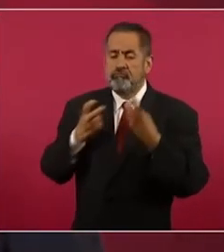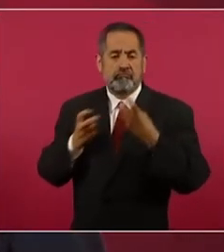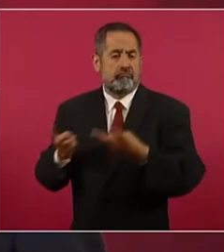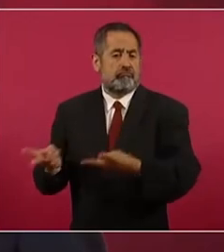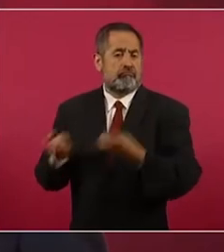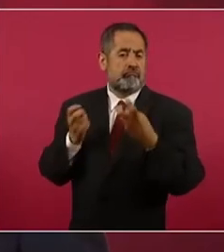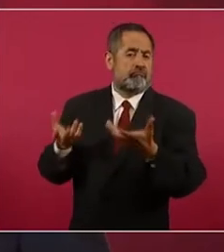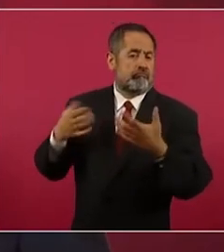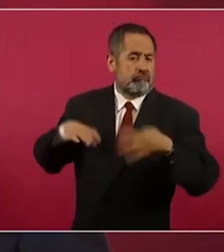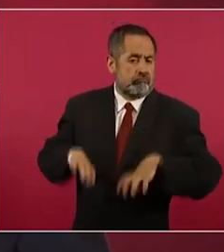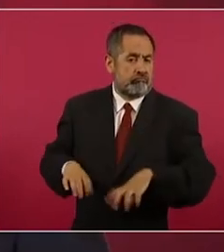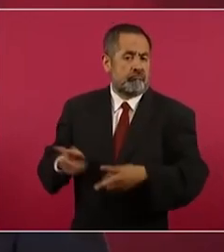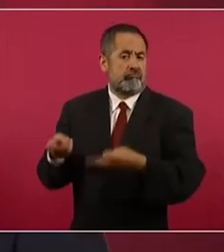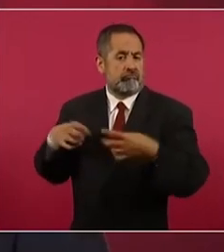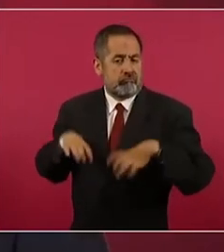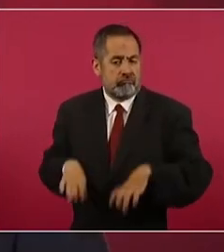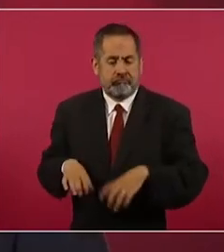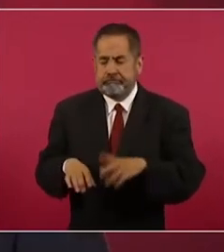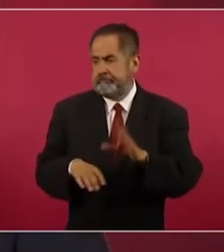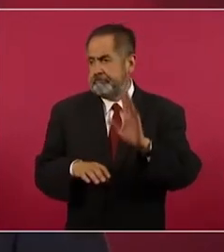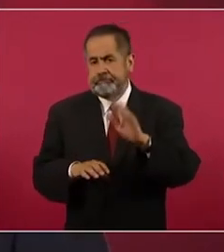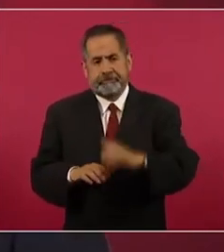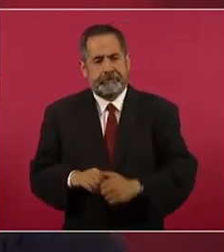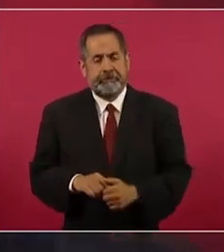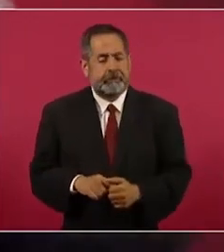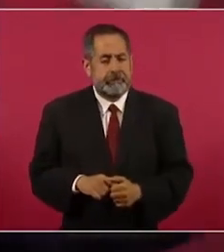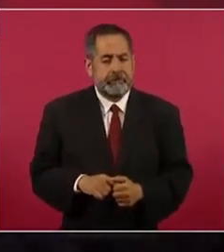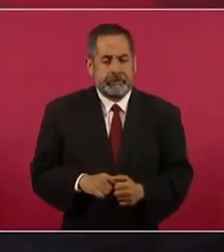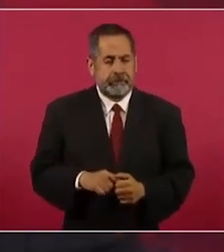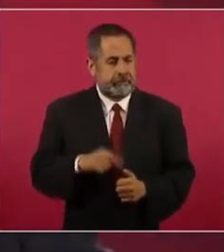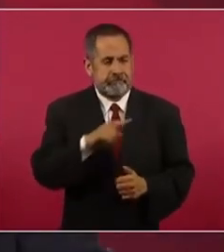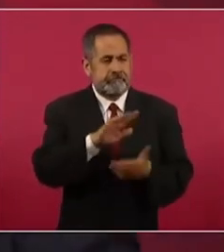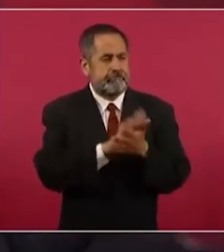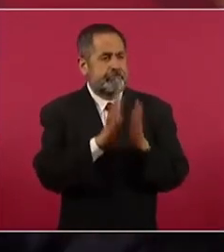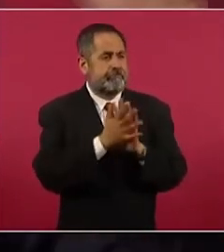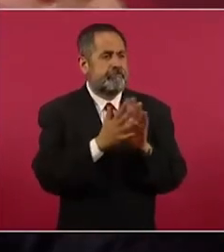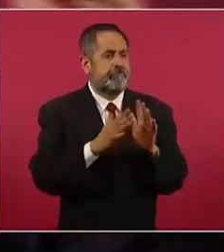robar, toda una red,